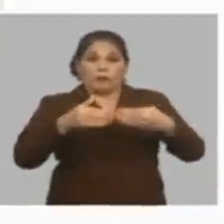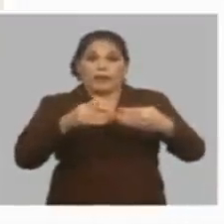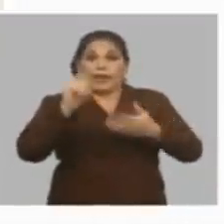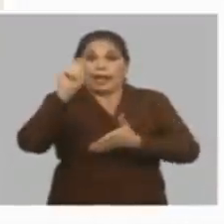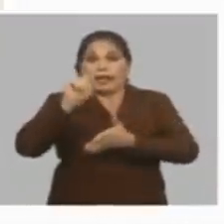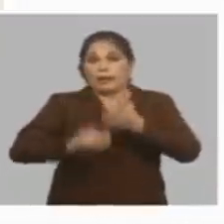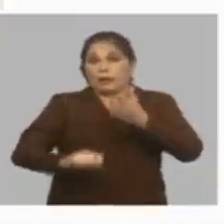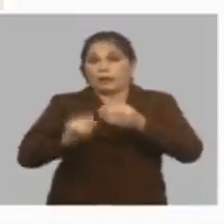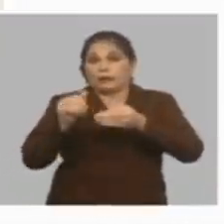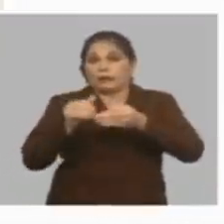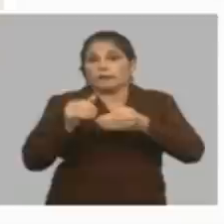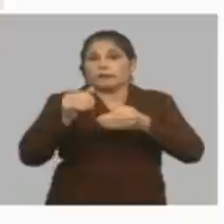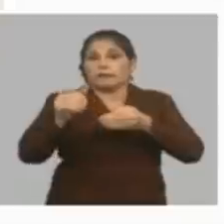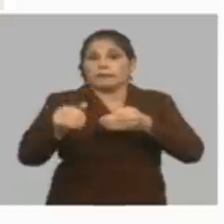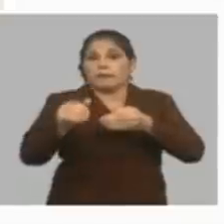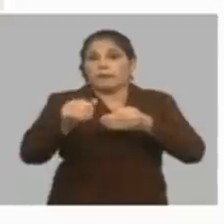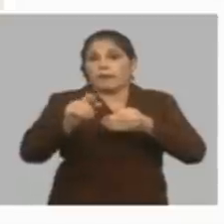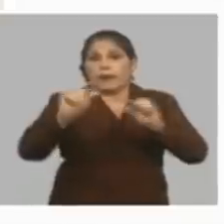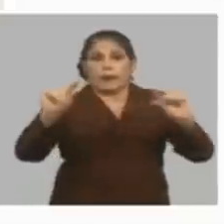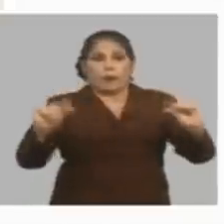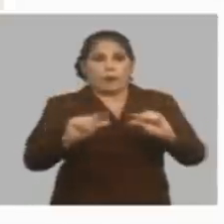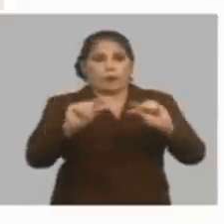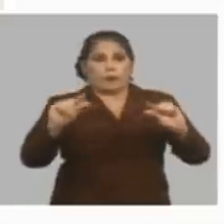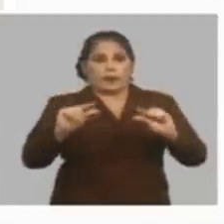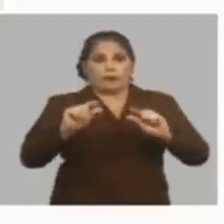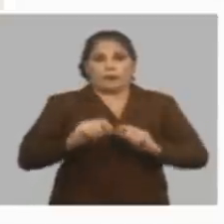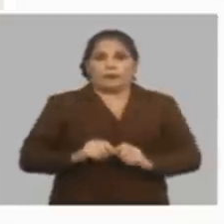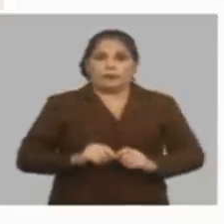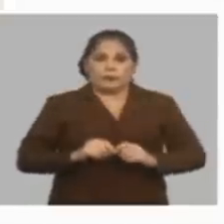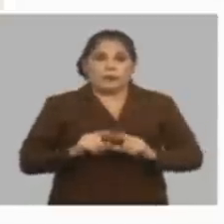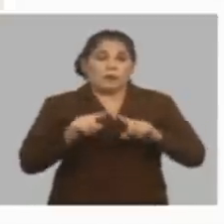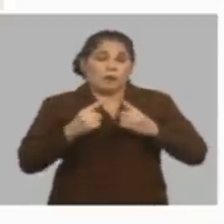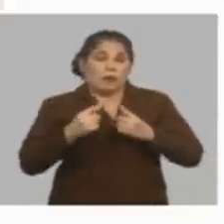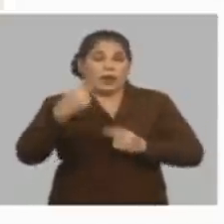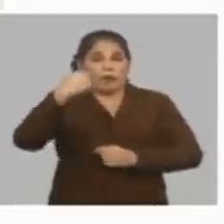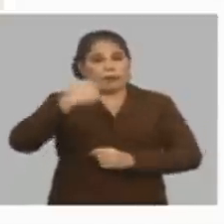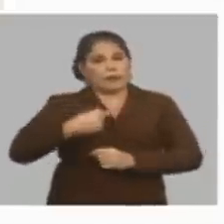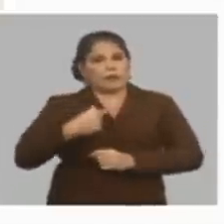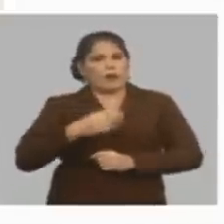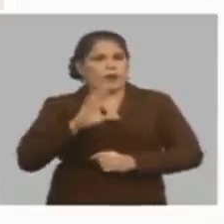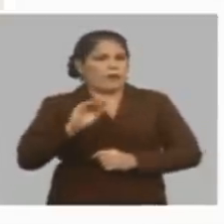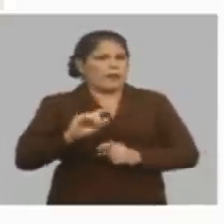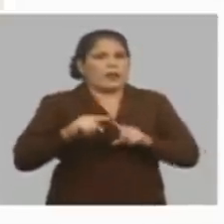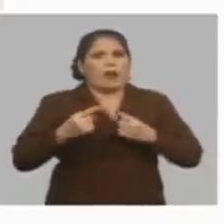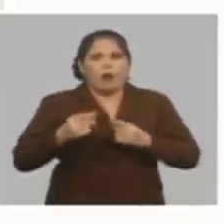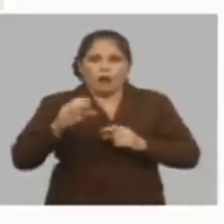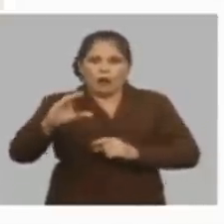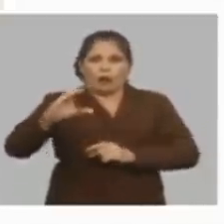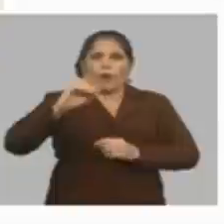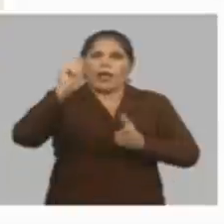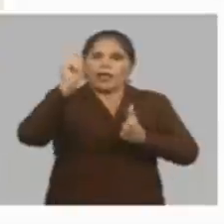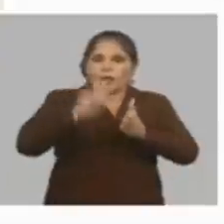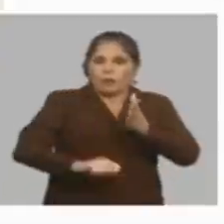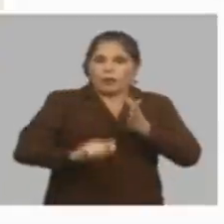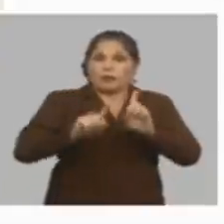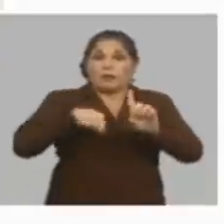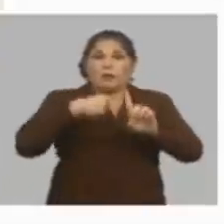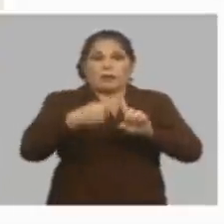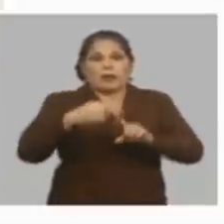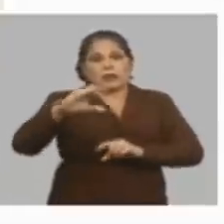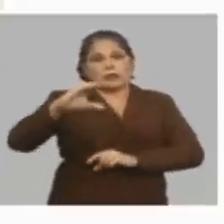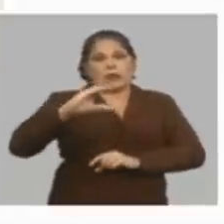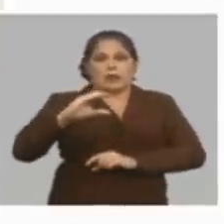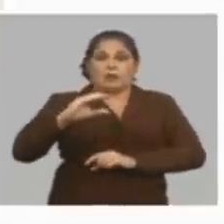impuesto a partir del mínimo exento porque ya las personas están diciendo y ahora van a cobrar impuestos sobre el salario